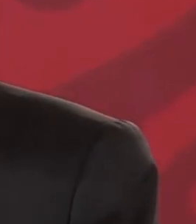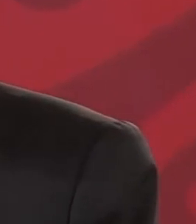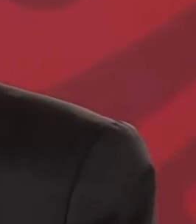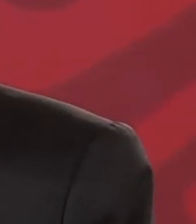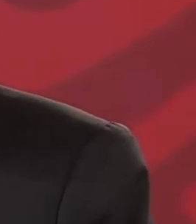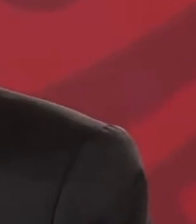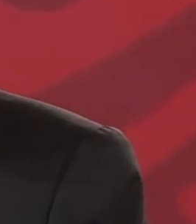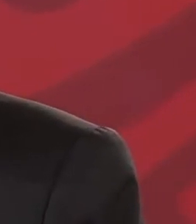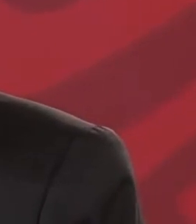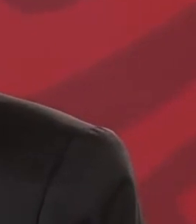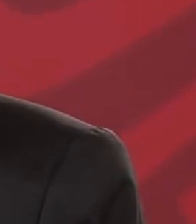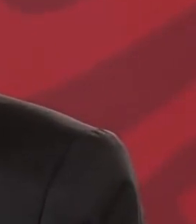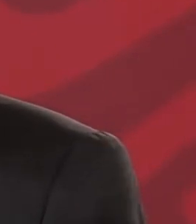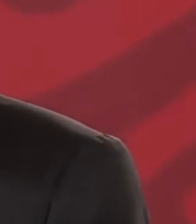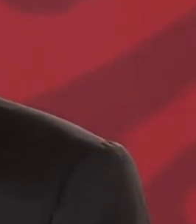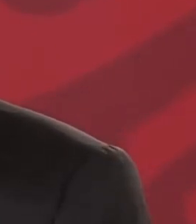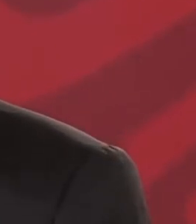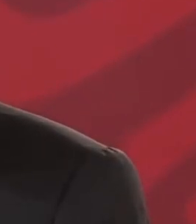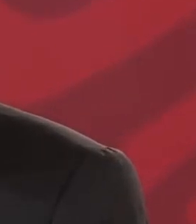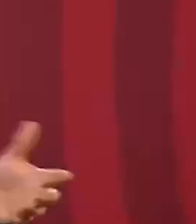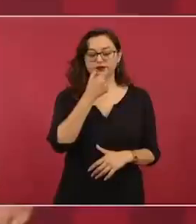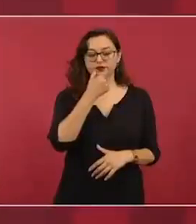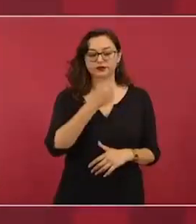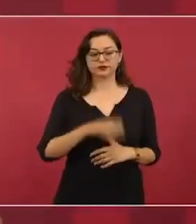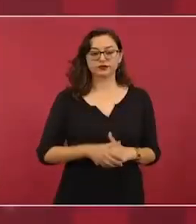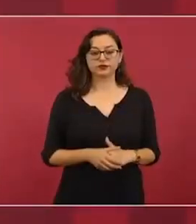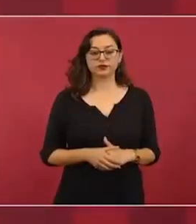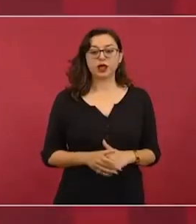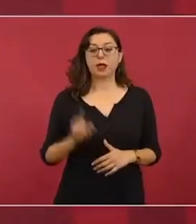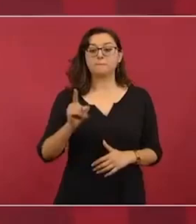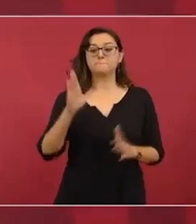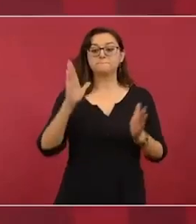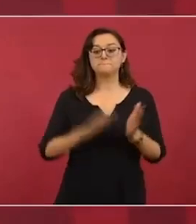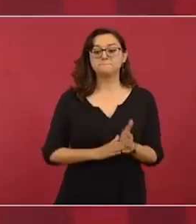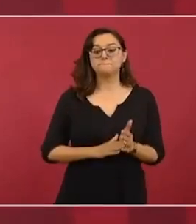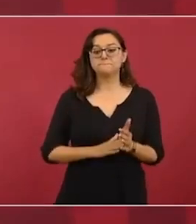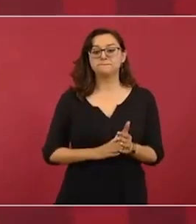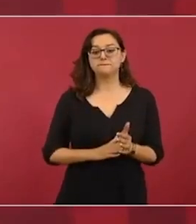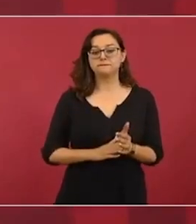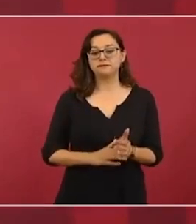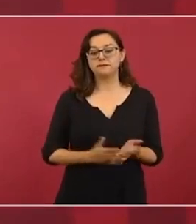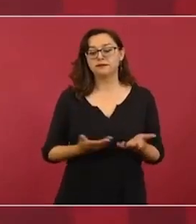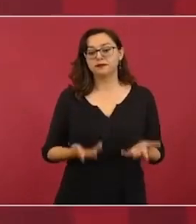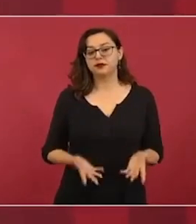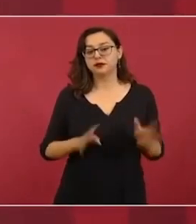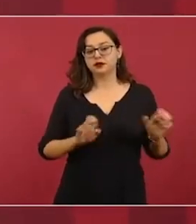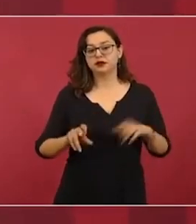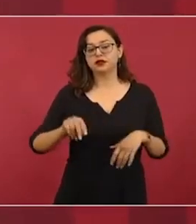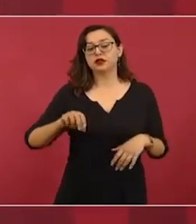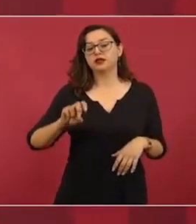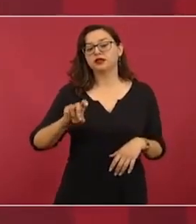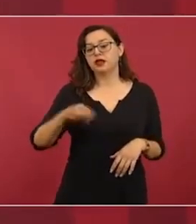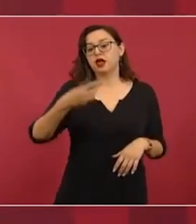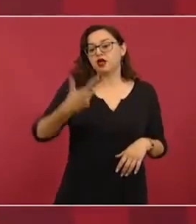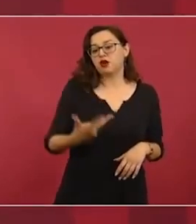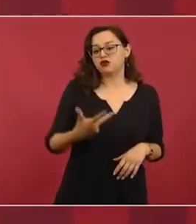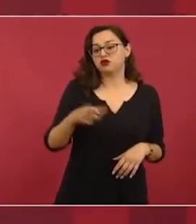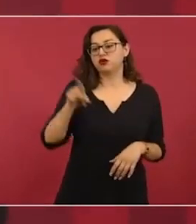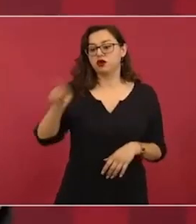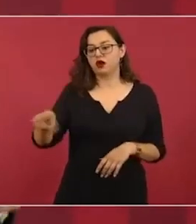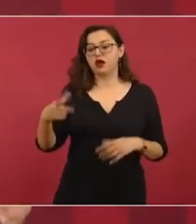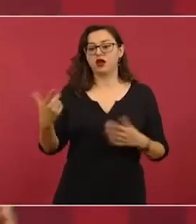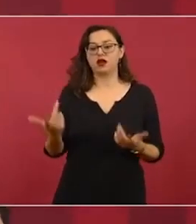1838, la Guerra de los Pasteles, un pretexto, porque se fue a España y quería